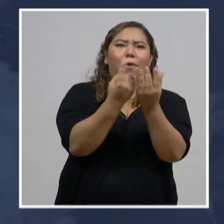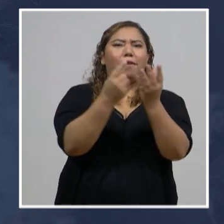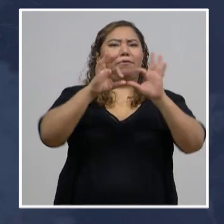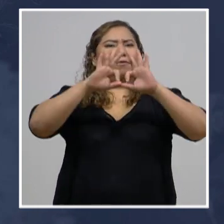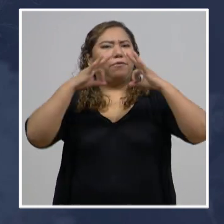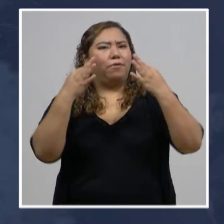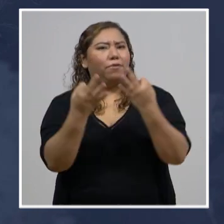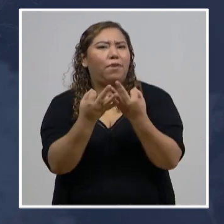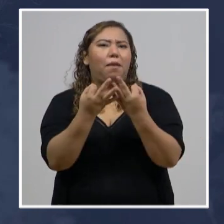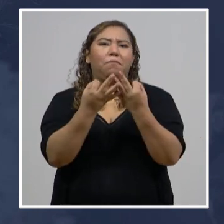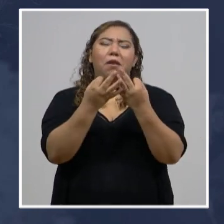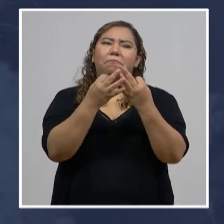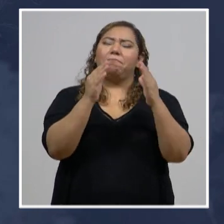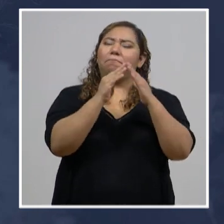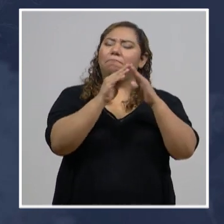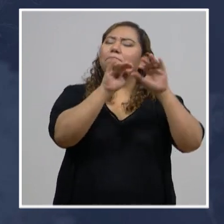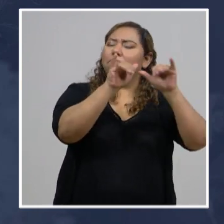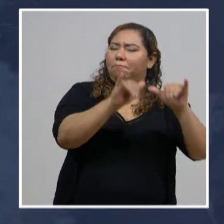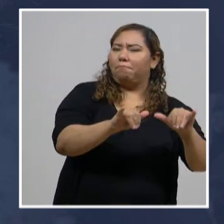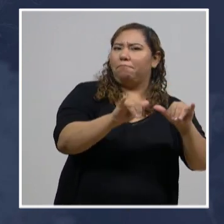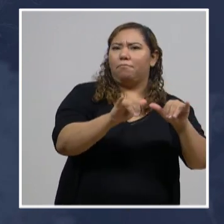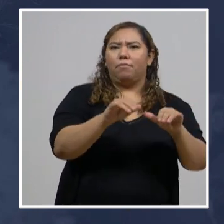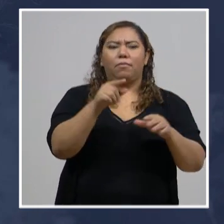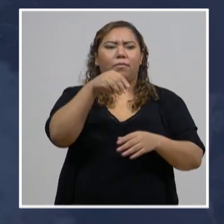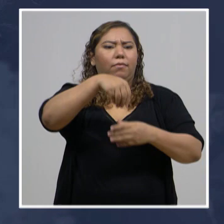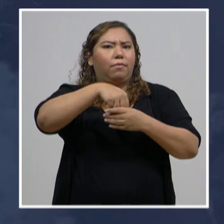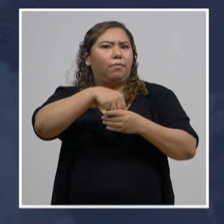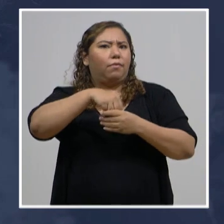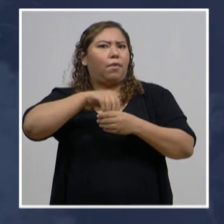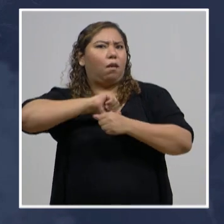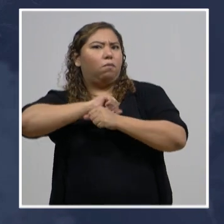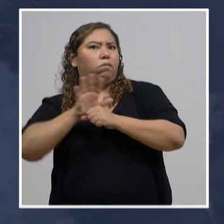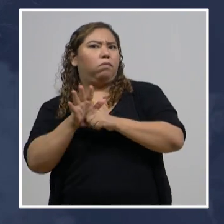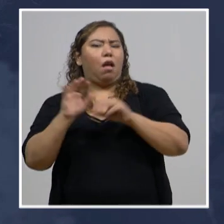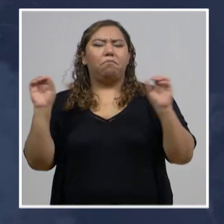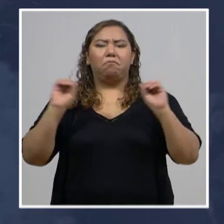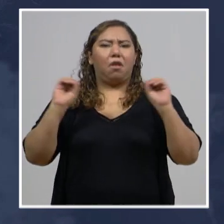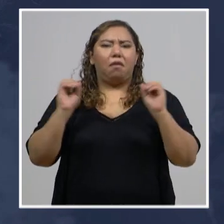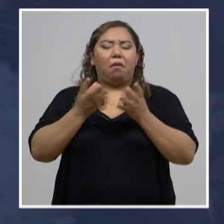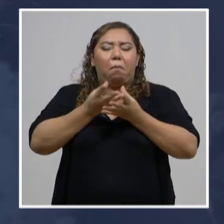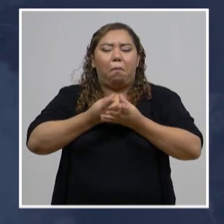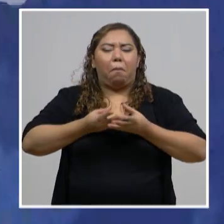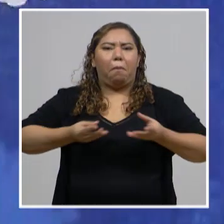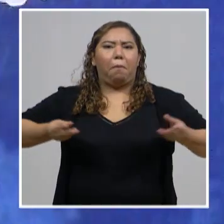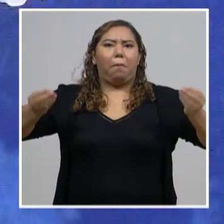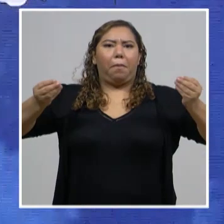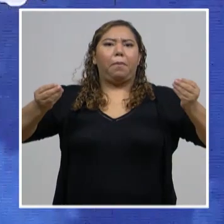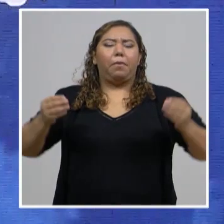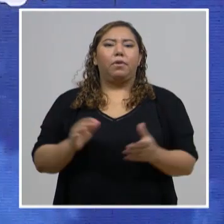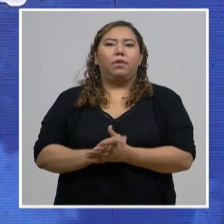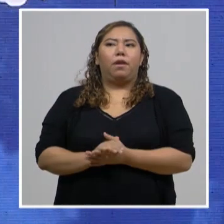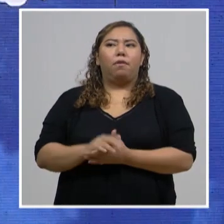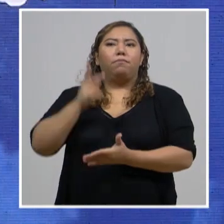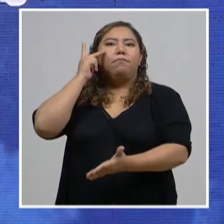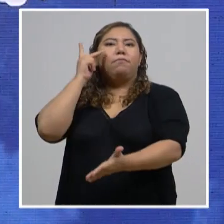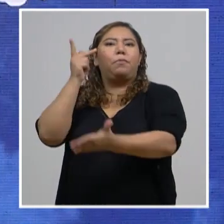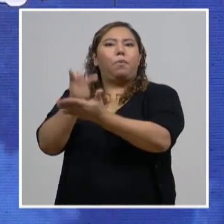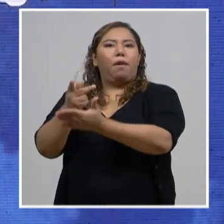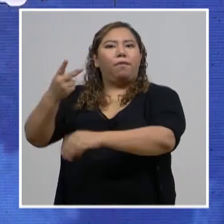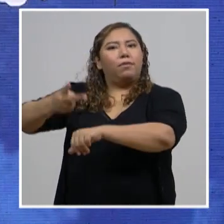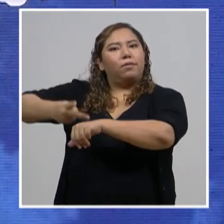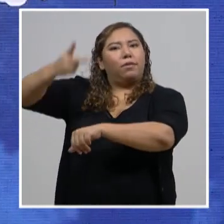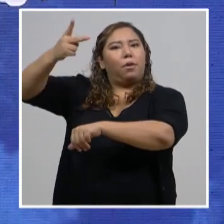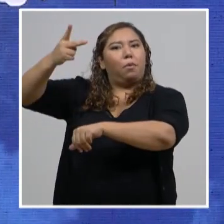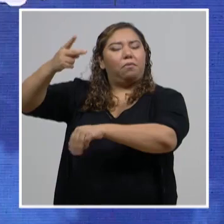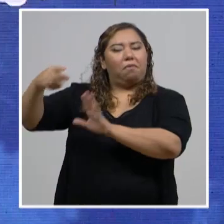y ya no tienen riesgo de transmitir en este momento la enfermedad porque no tienen el virus en su cuerpo. Su PCR ha resultado ya